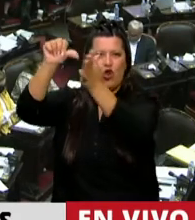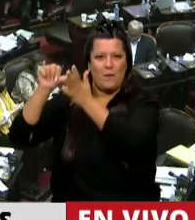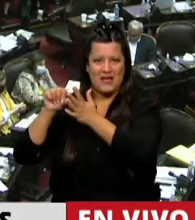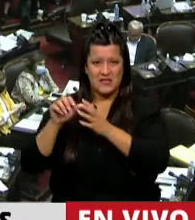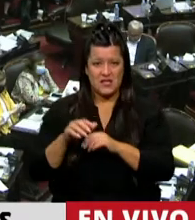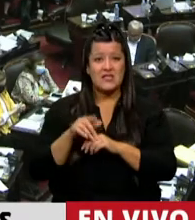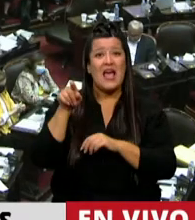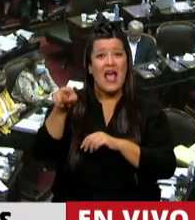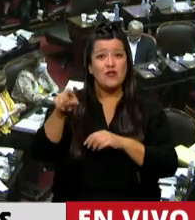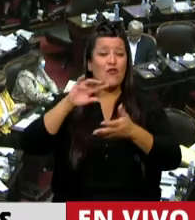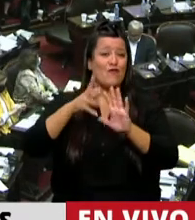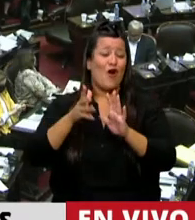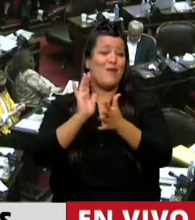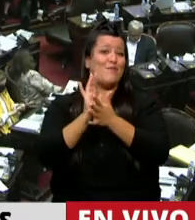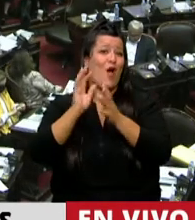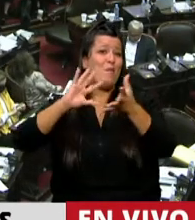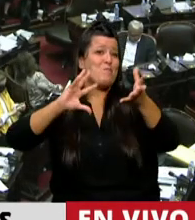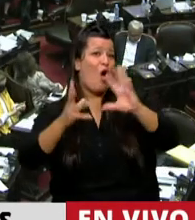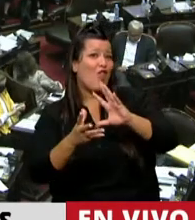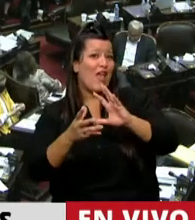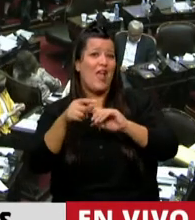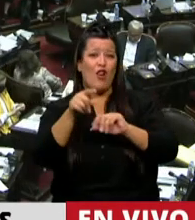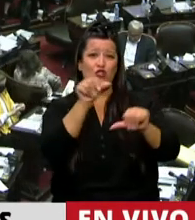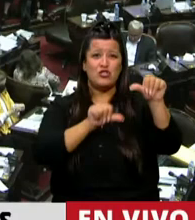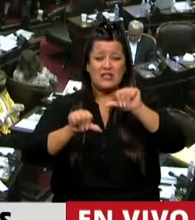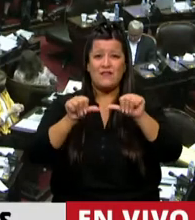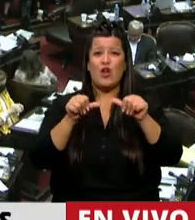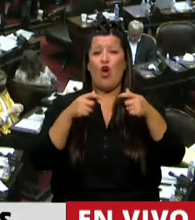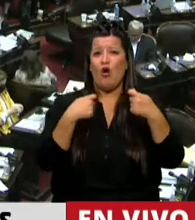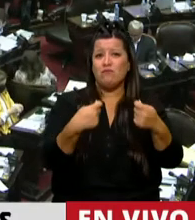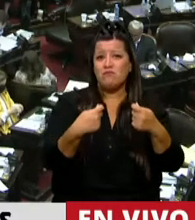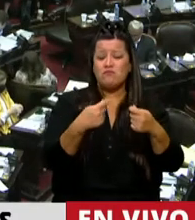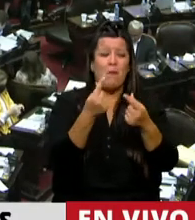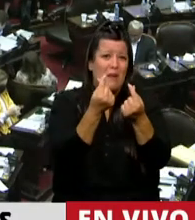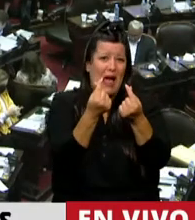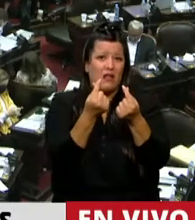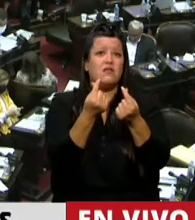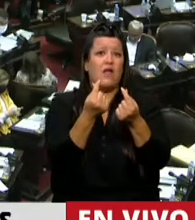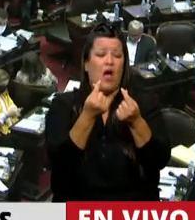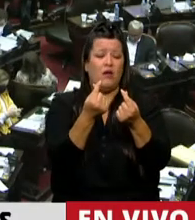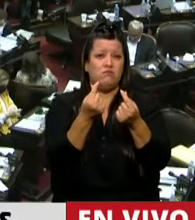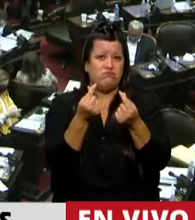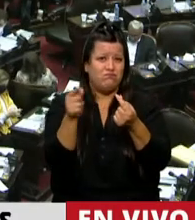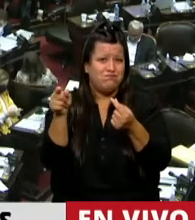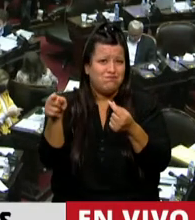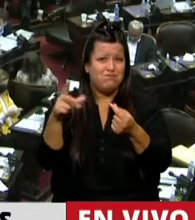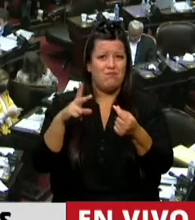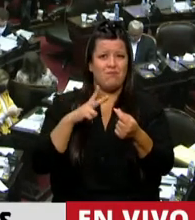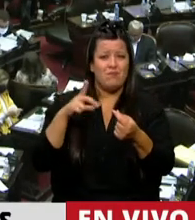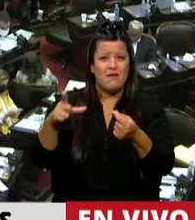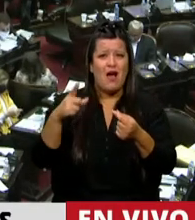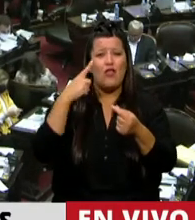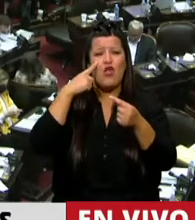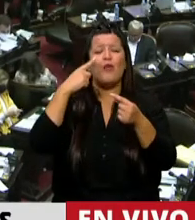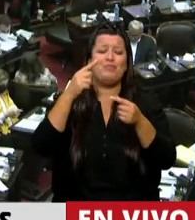todo esto forma parte de un modelo científico donde el costo de la investigación es socializado y realizado por las